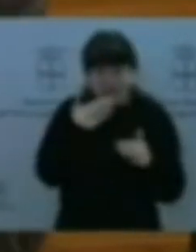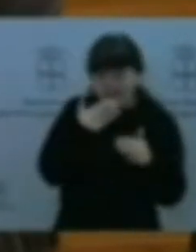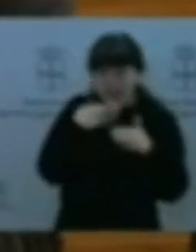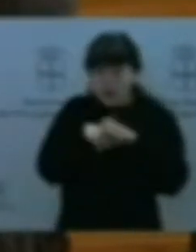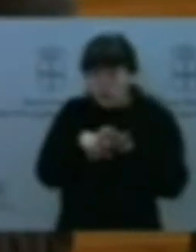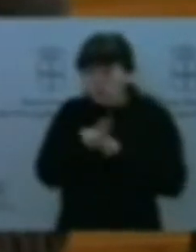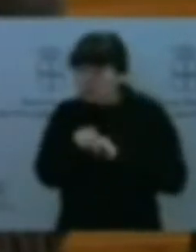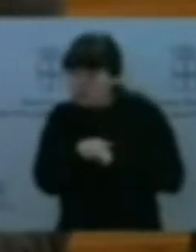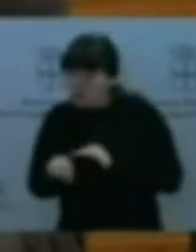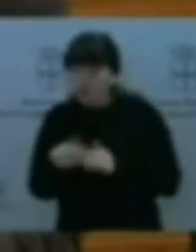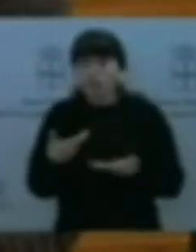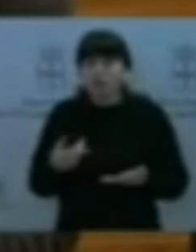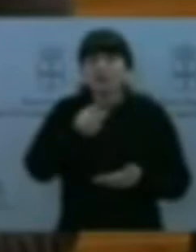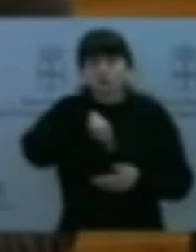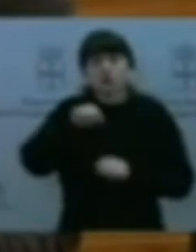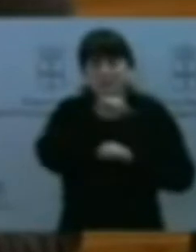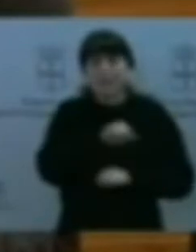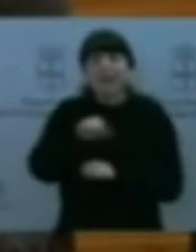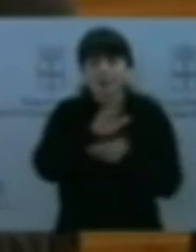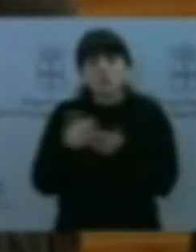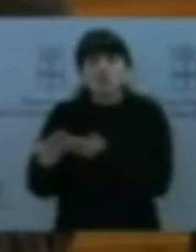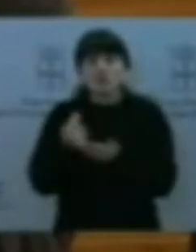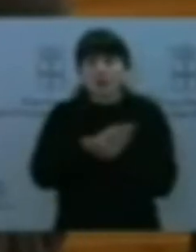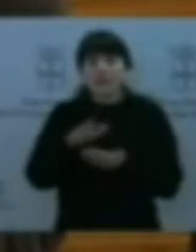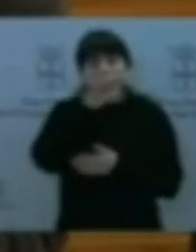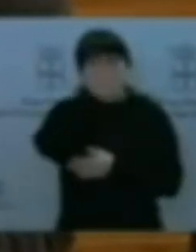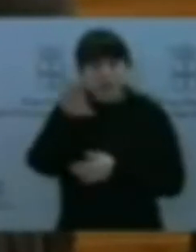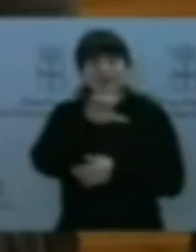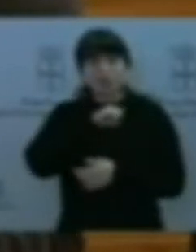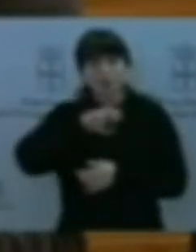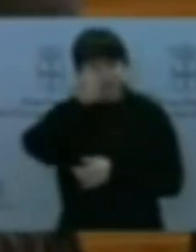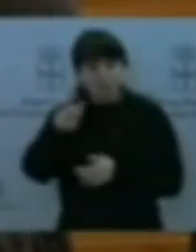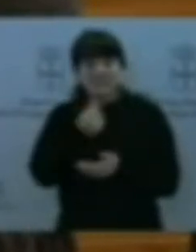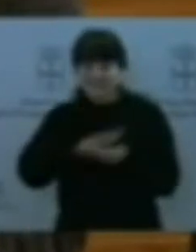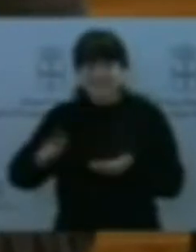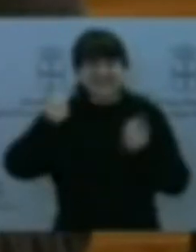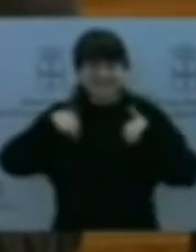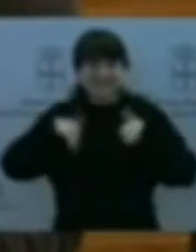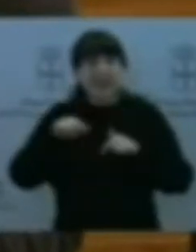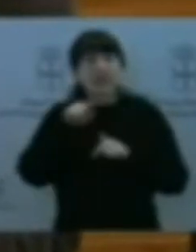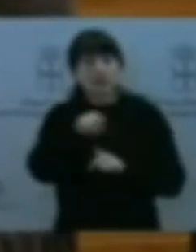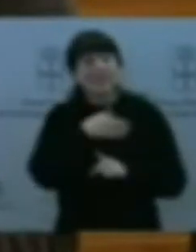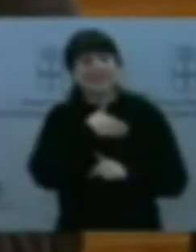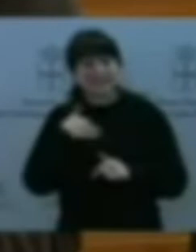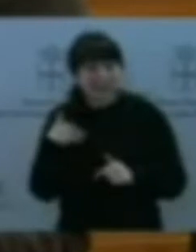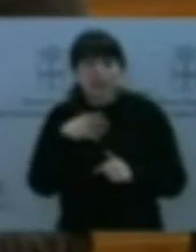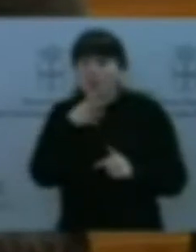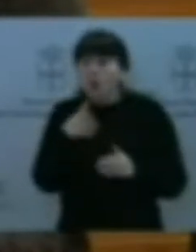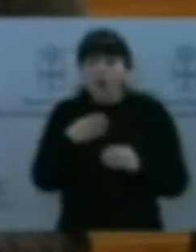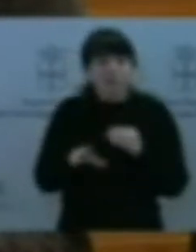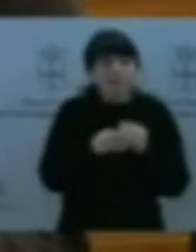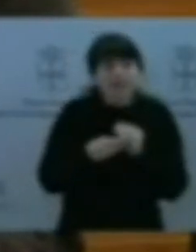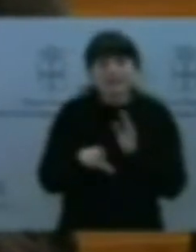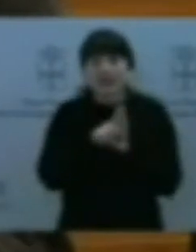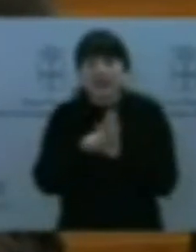hacen otras comunidades autónomas. Y defendemos, si ustedes quieren que esa gratuidad de los libros de texto, vía enmiendas a nuestra ley, se haga de manera progresiva, se